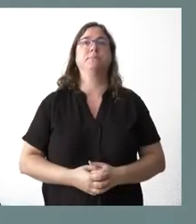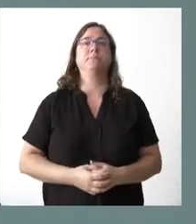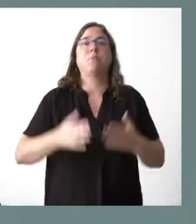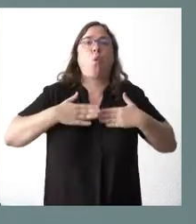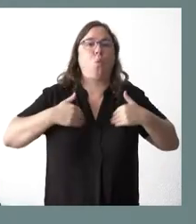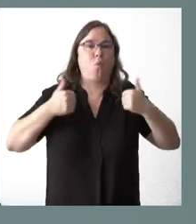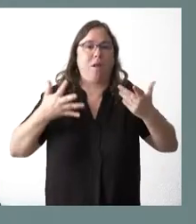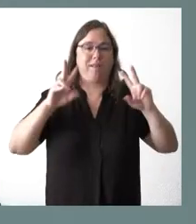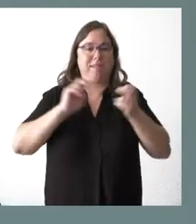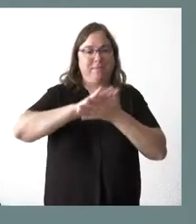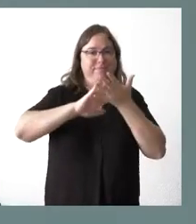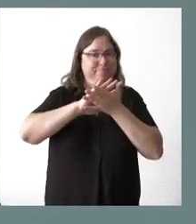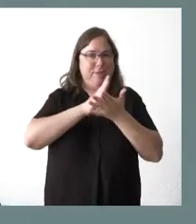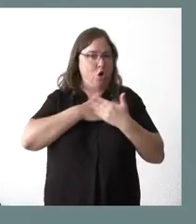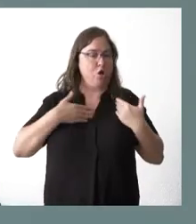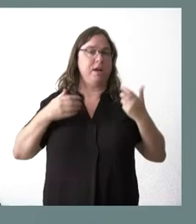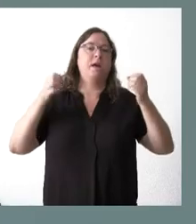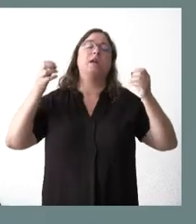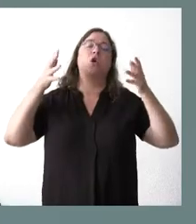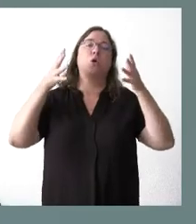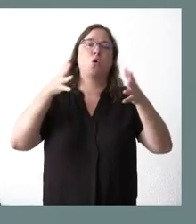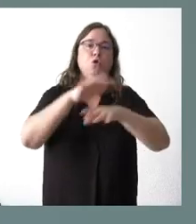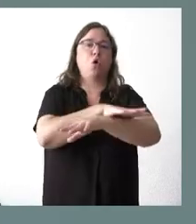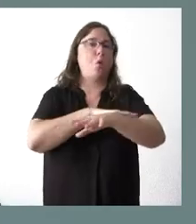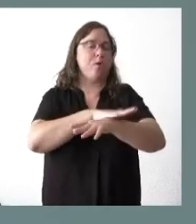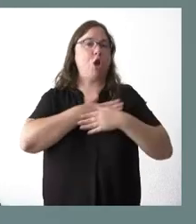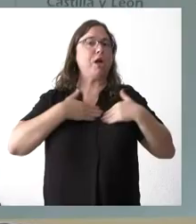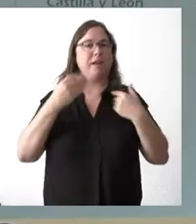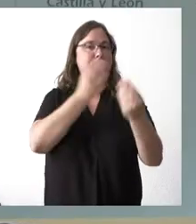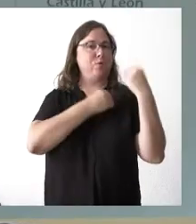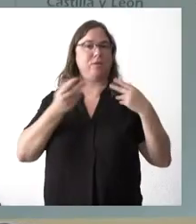cualquier otro que hayamos tratado en el Consejo de Gobierno o sobre cualquier otro que estime oportuno formular.